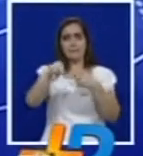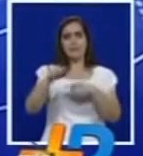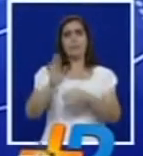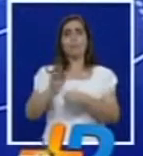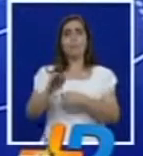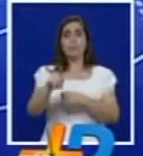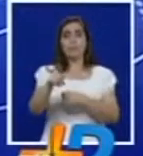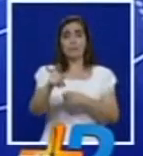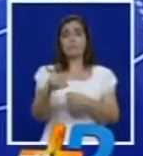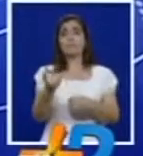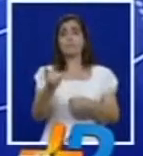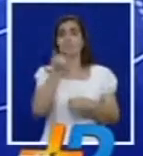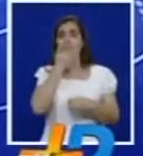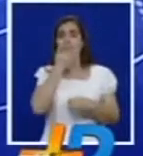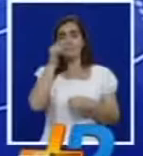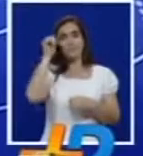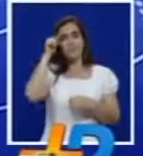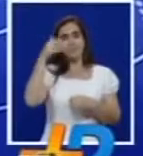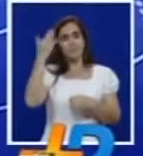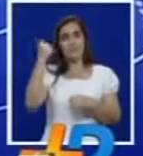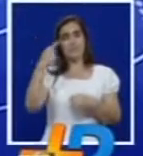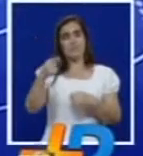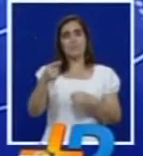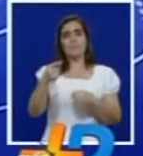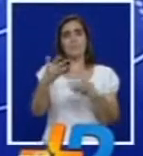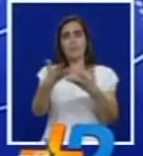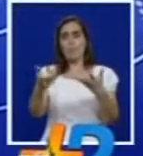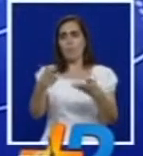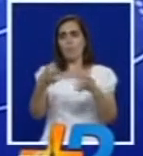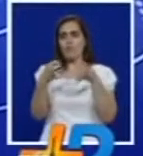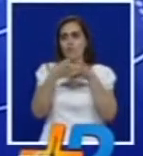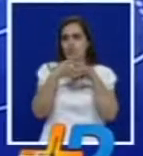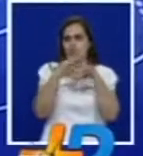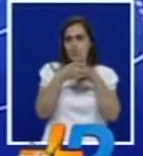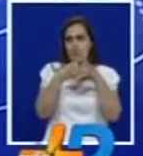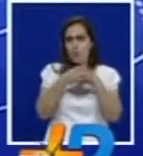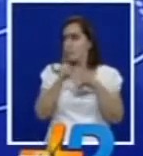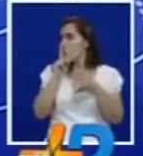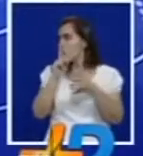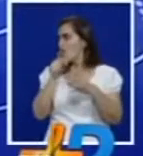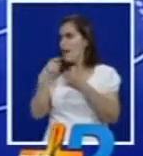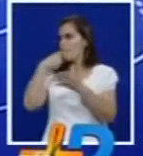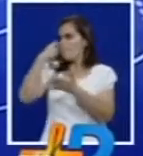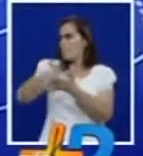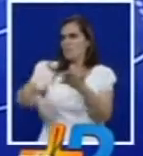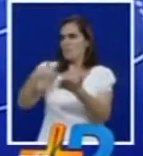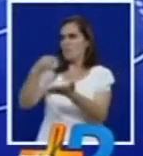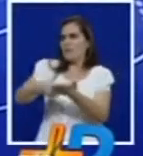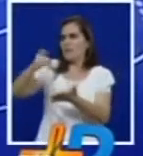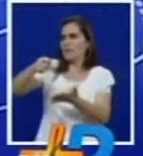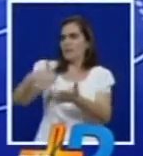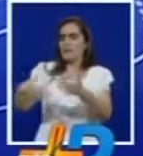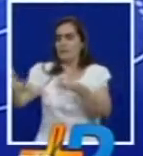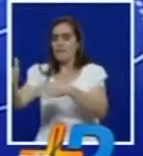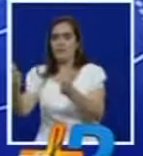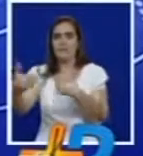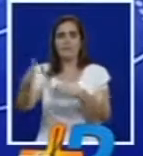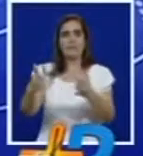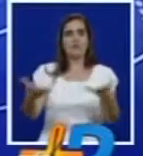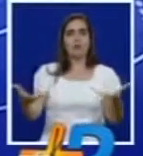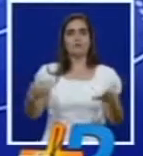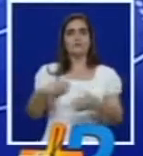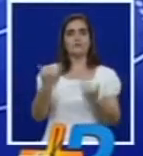Buenaventura como parte de la ofensiva contra las bandas delincuenciales dedicadas a este flagelo. En lo corrido del presente año han caído 32